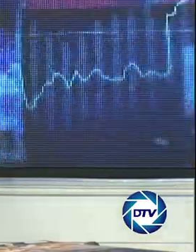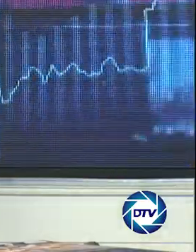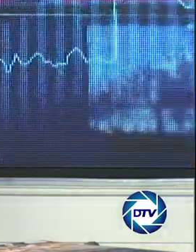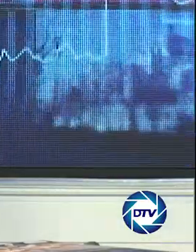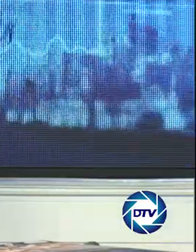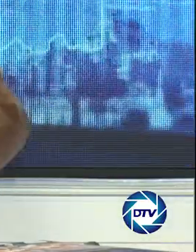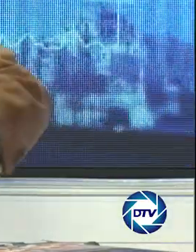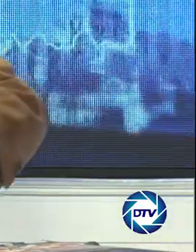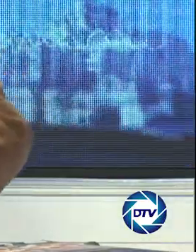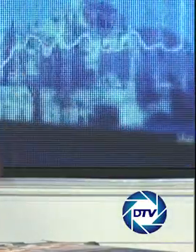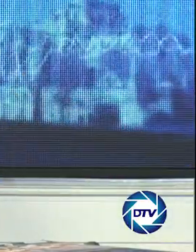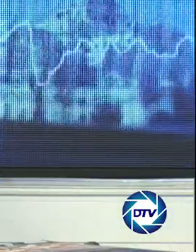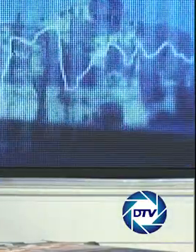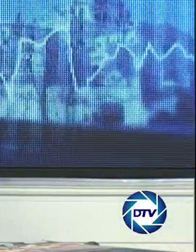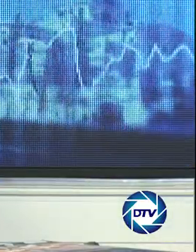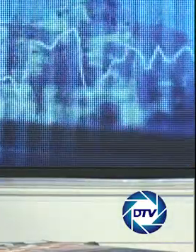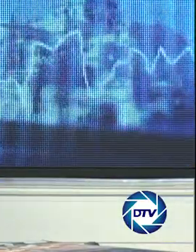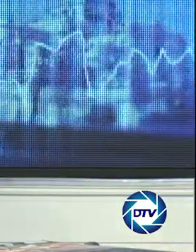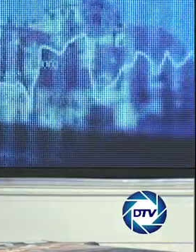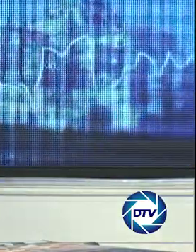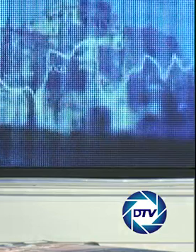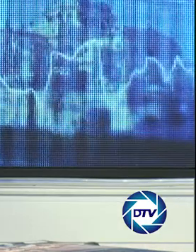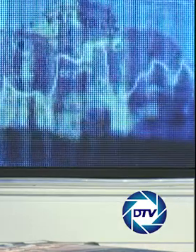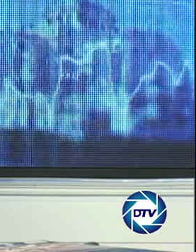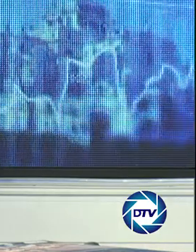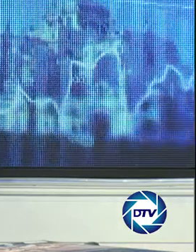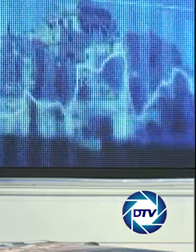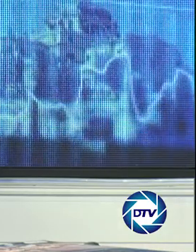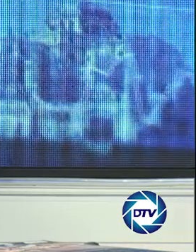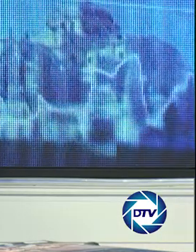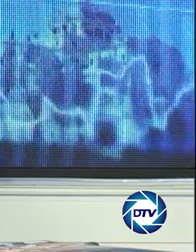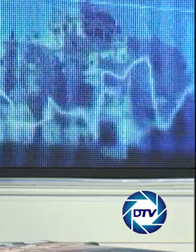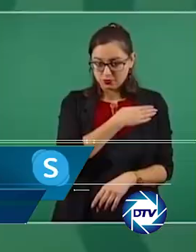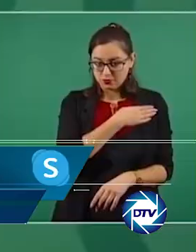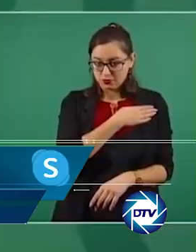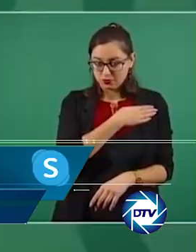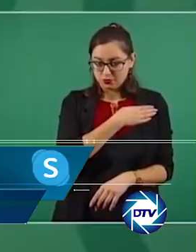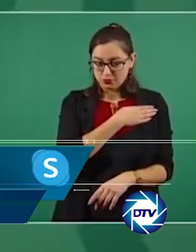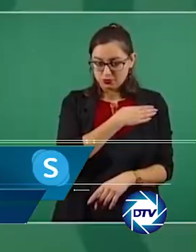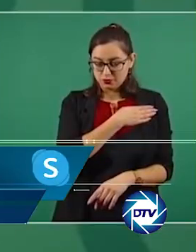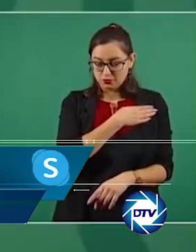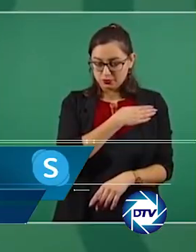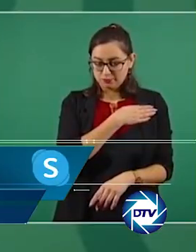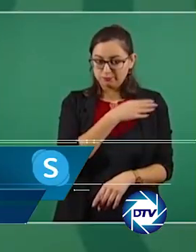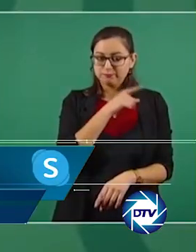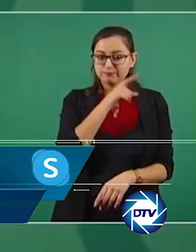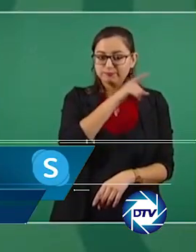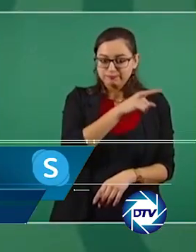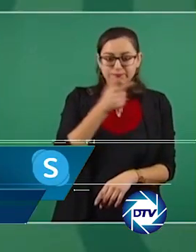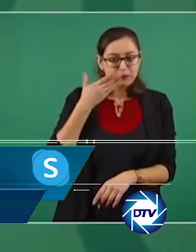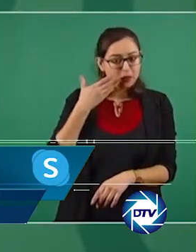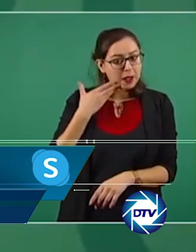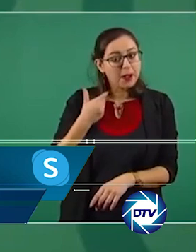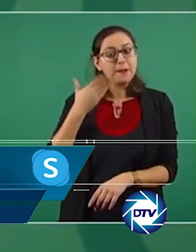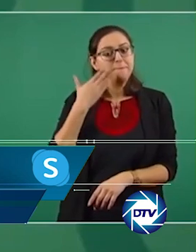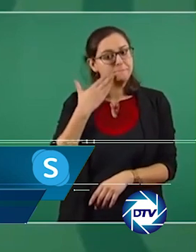nuevas declaraciones del excéntrico López Obrador? Bueno, eso ya viene, como se ha dicho ya antes,